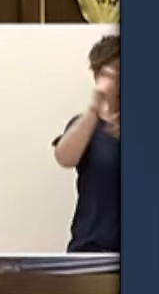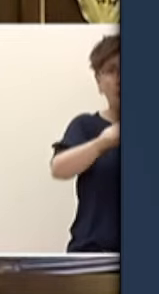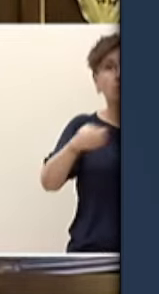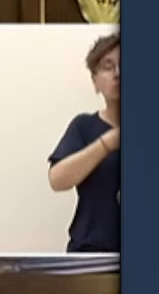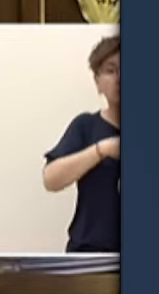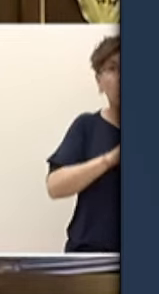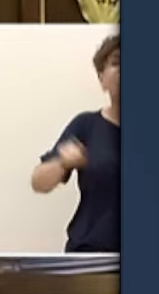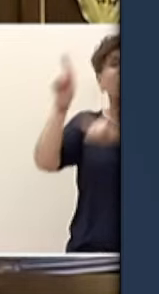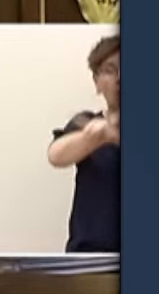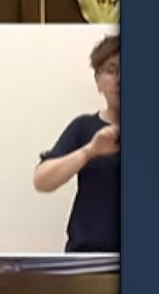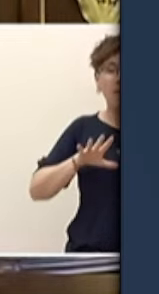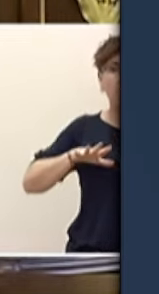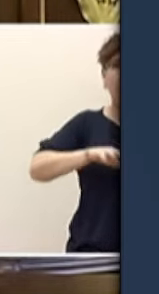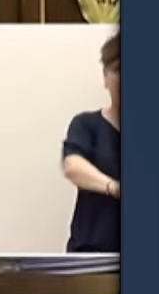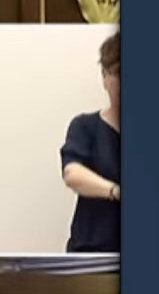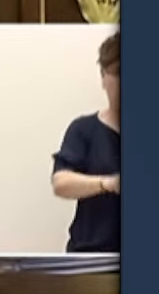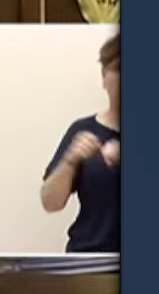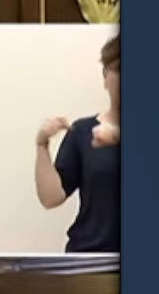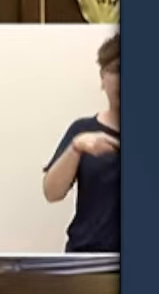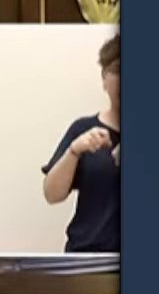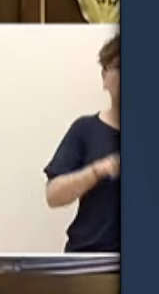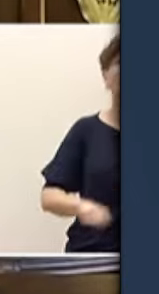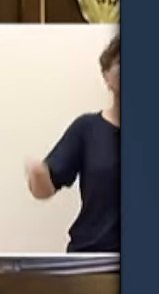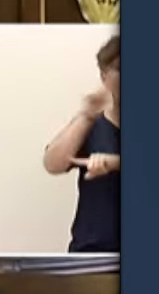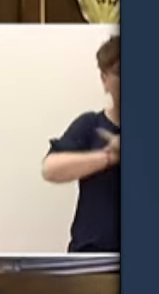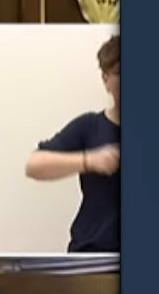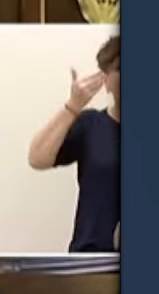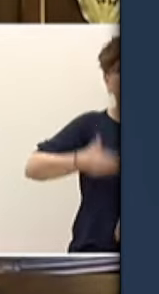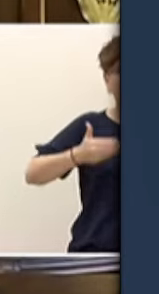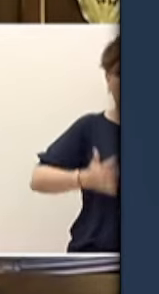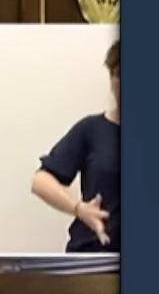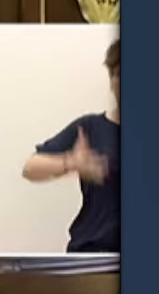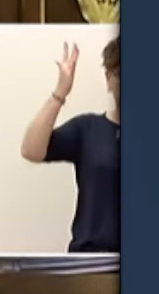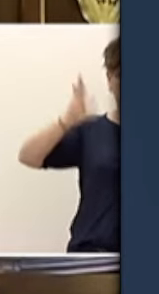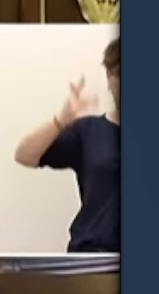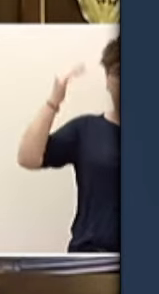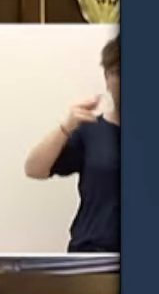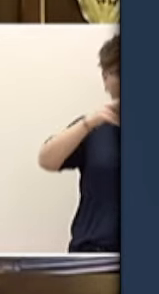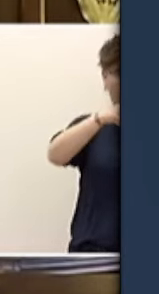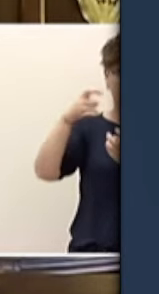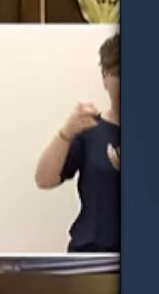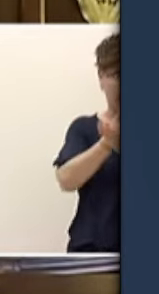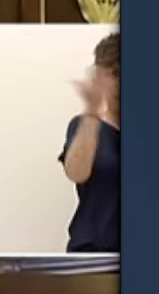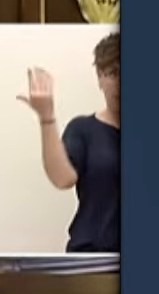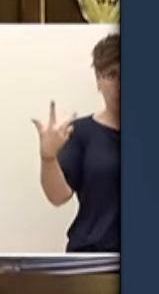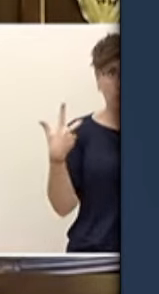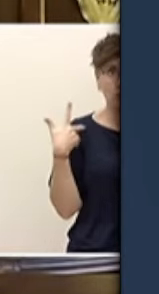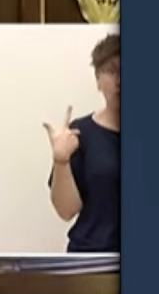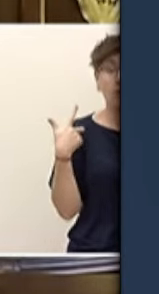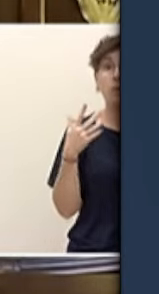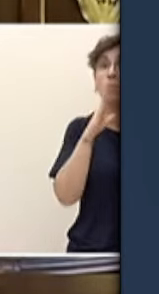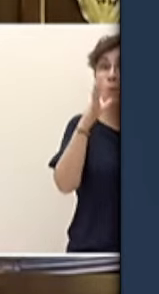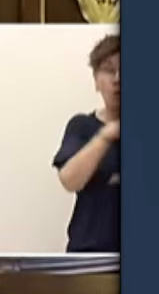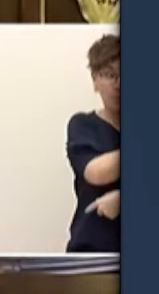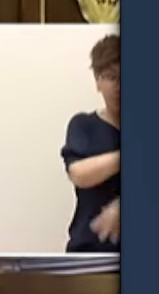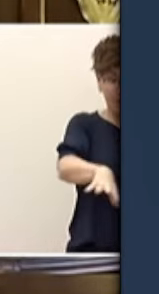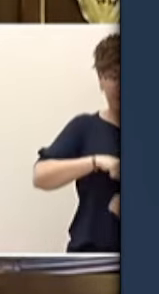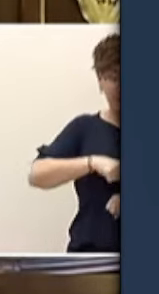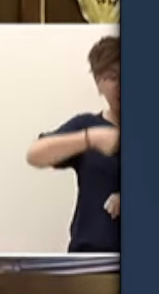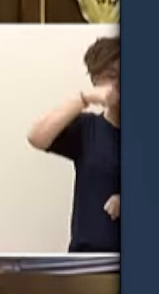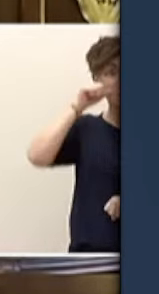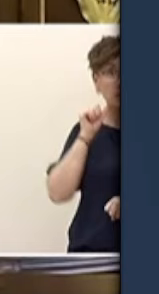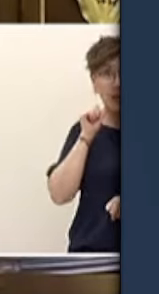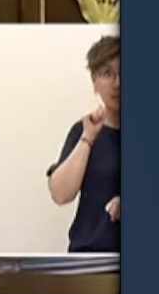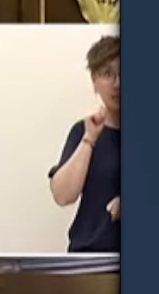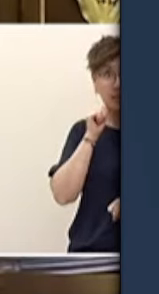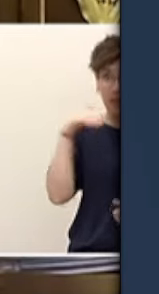espolio fiscal que padecen los españoles. Porque desde que el señor Sánchez se atornilló en ese escaño, además de propagar los bulos,